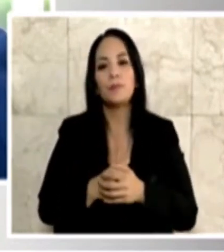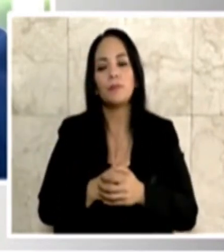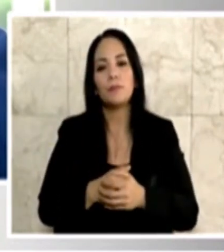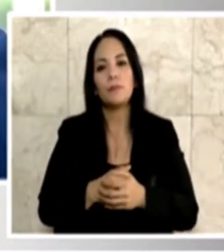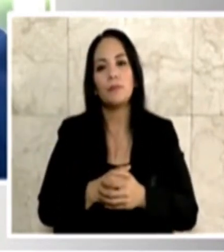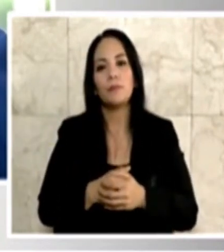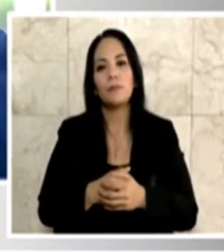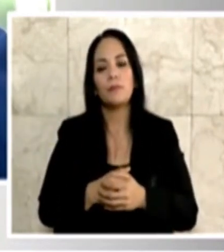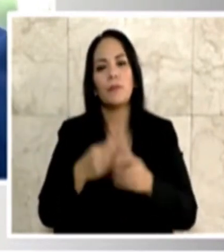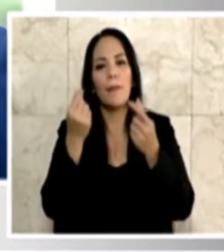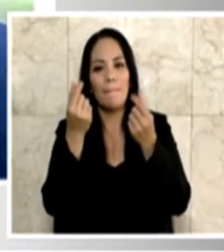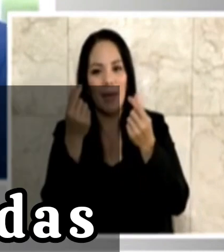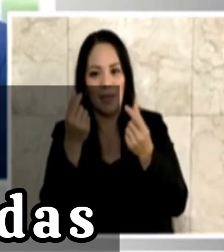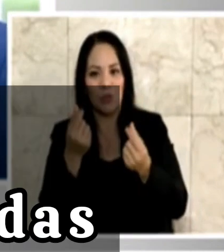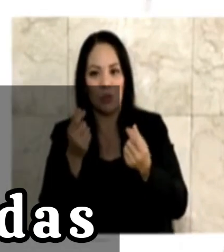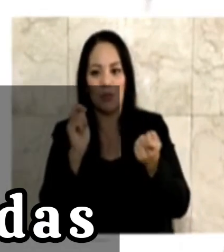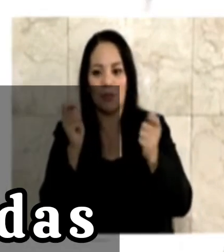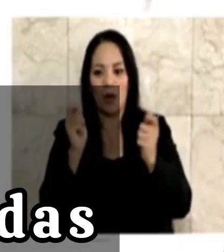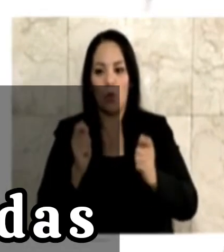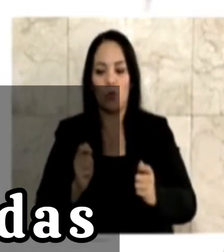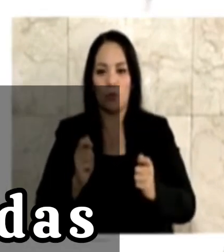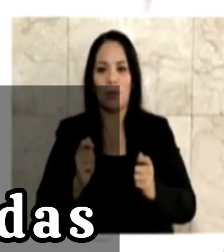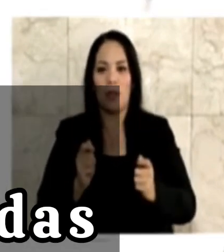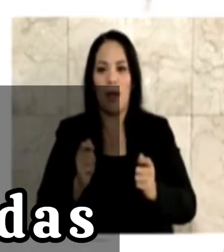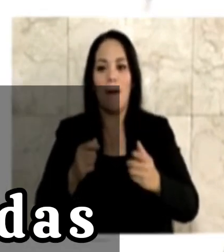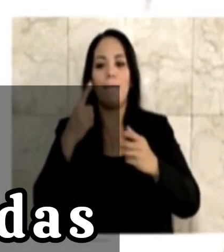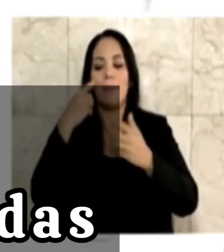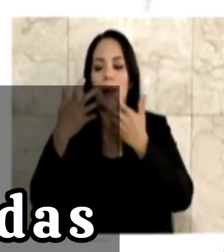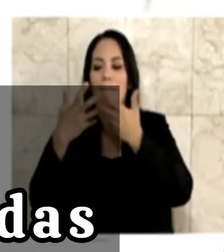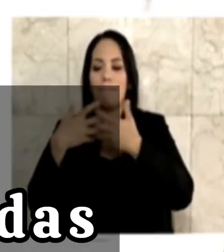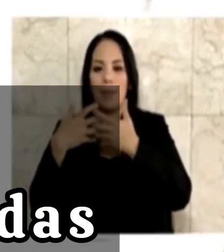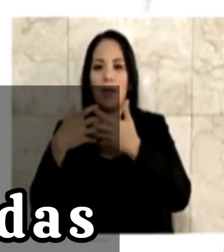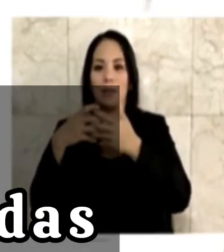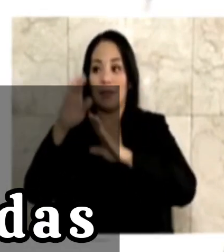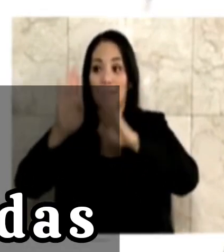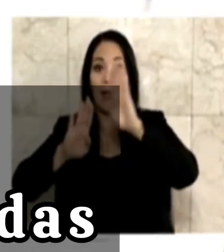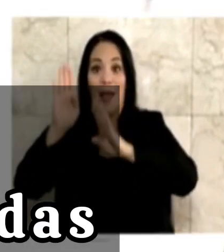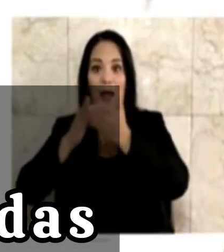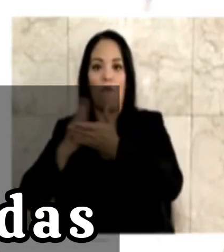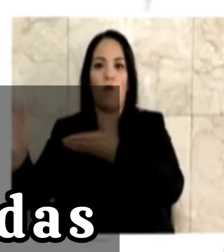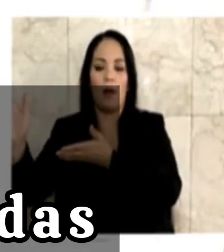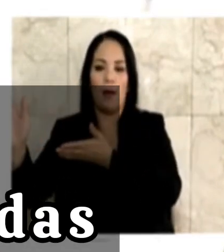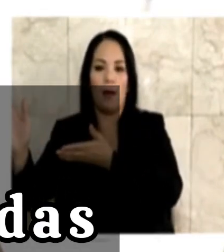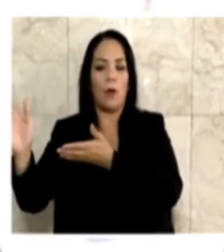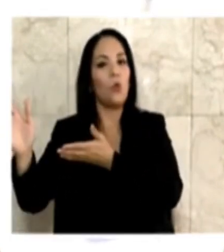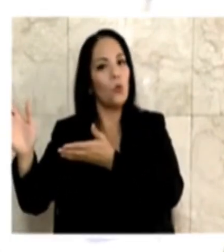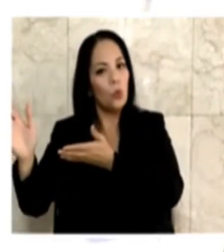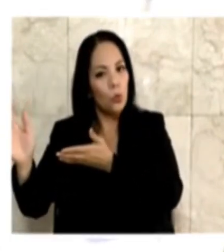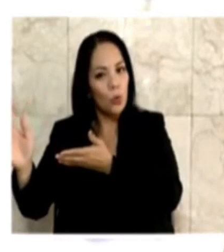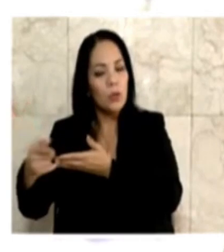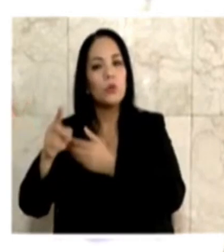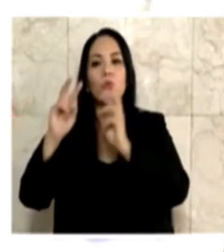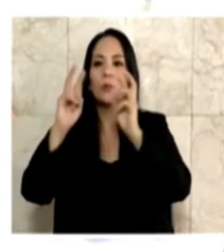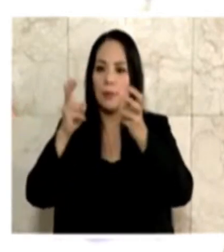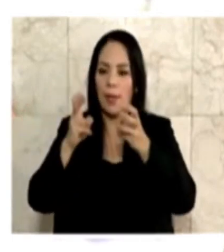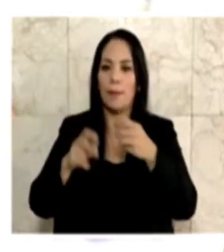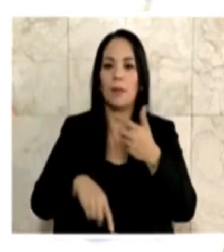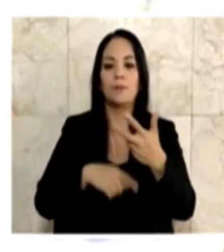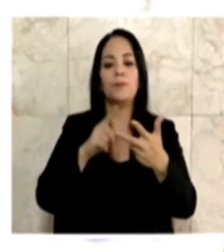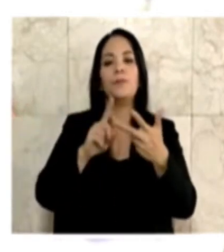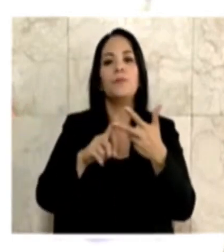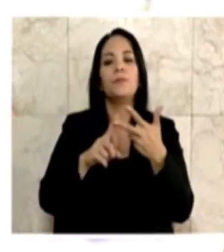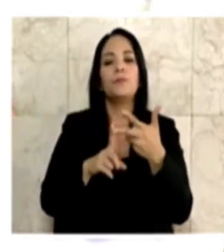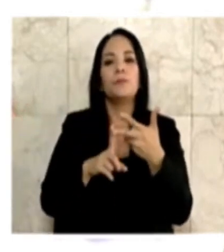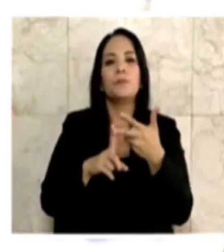ajustan los precios para dejar empresas afuera en las licitaciones importantes. Ese es un tema. Lo de Cartago,